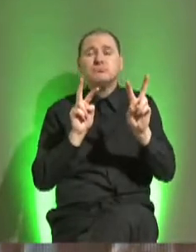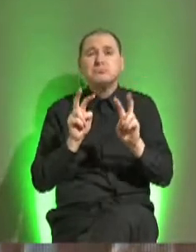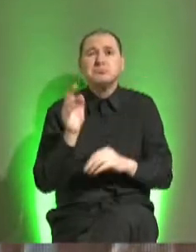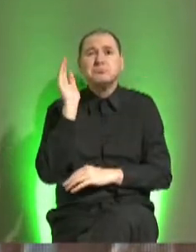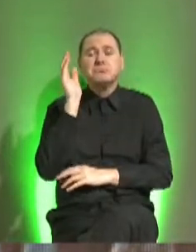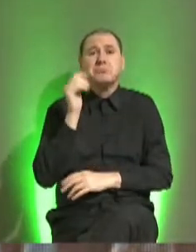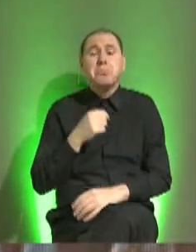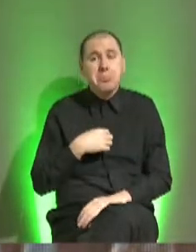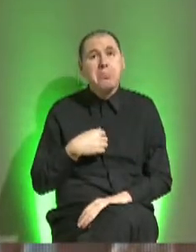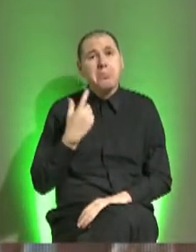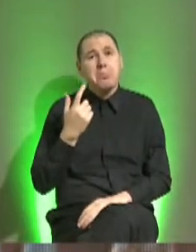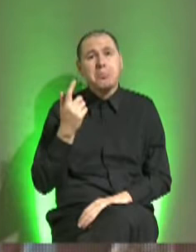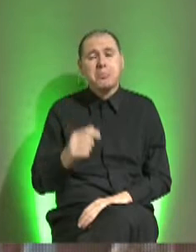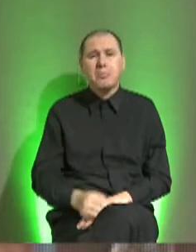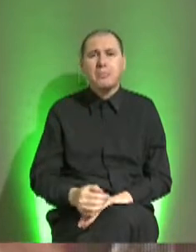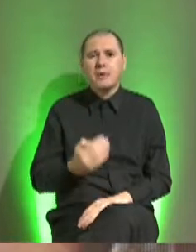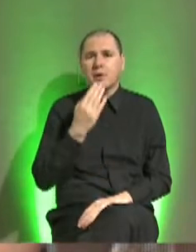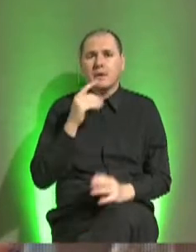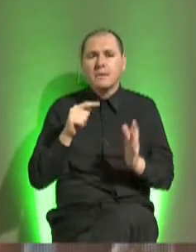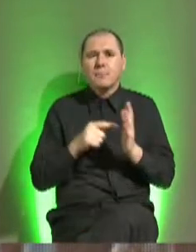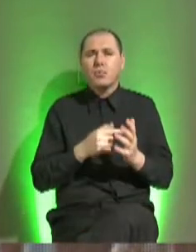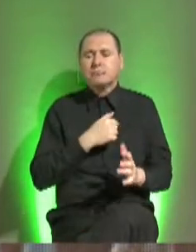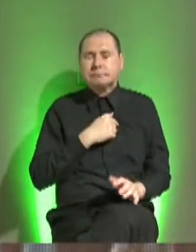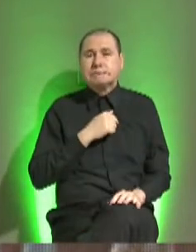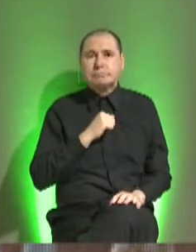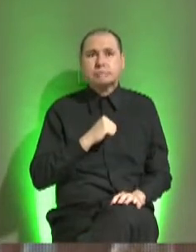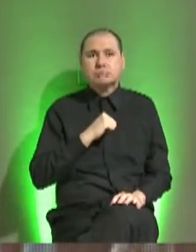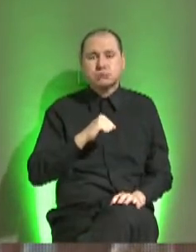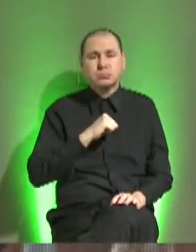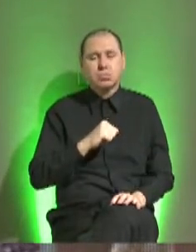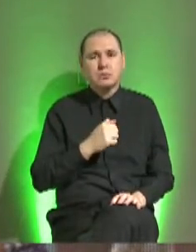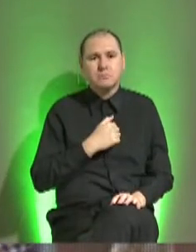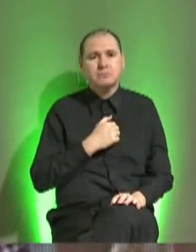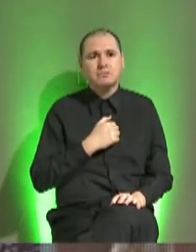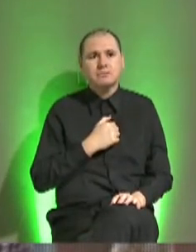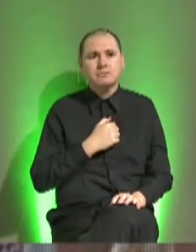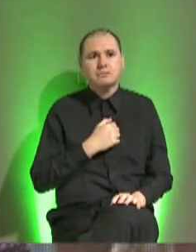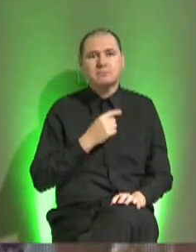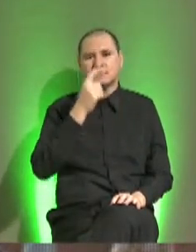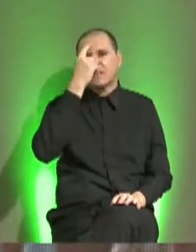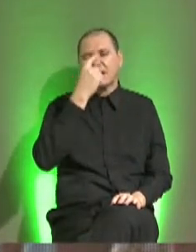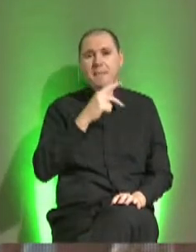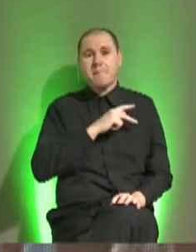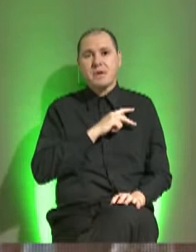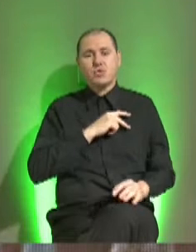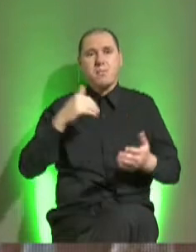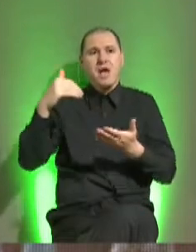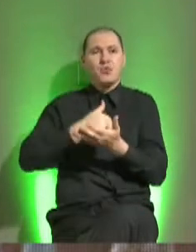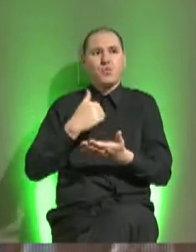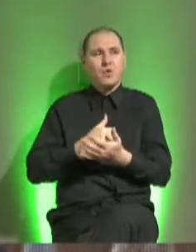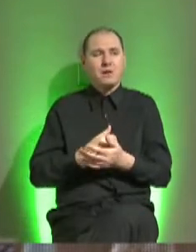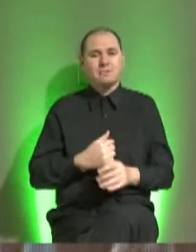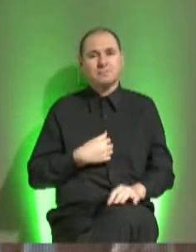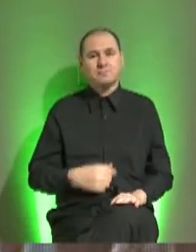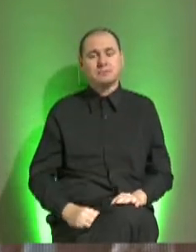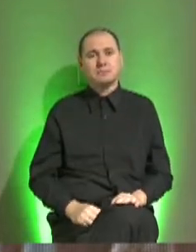eco eso. Pero la historia que más me tocó, y les dejo la tarea, a ver si saben de quién fue la persona que me inspiró. Esta